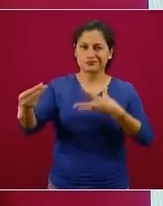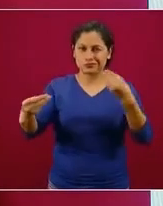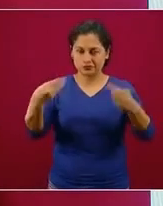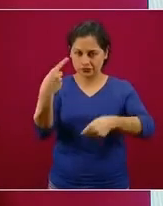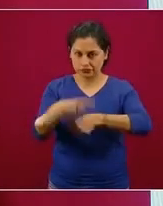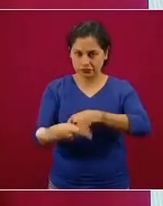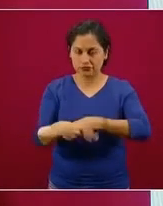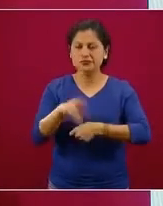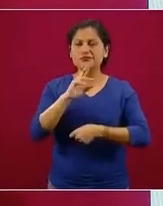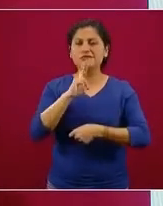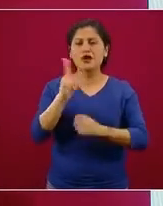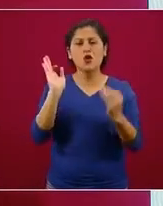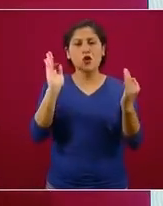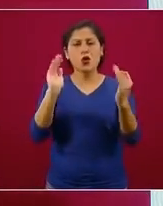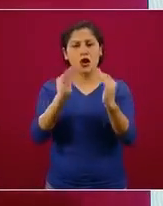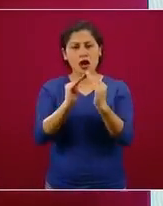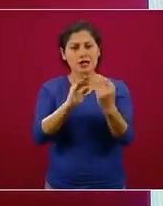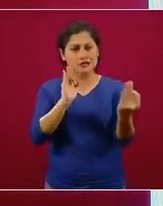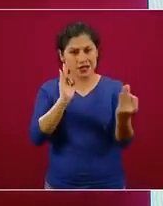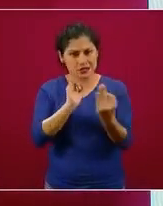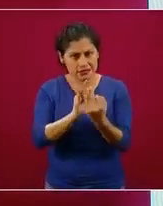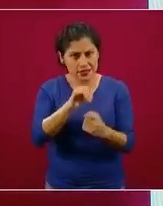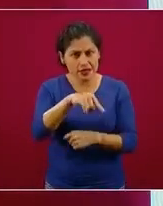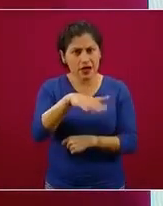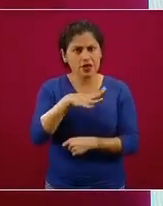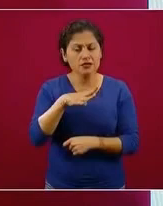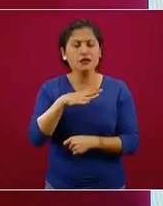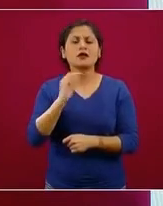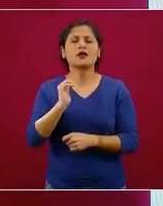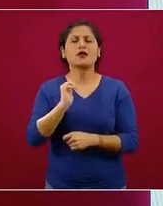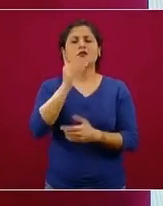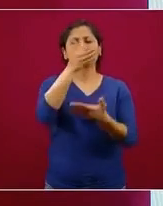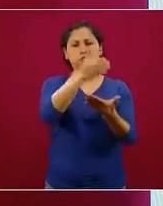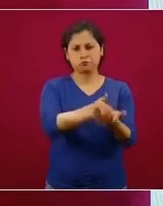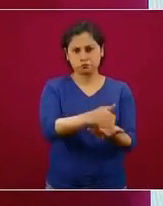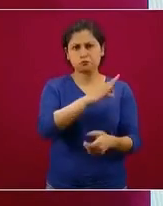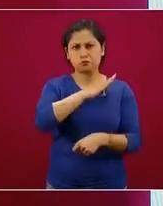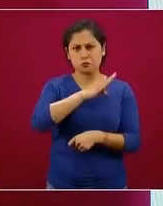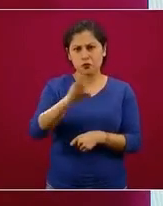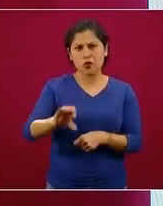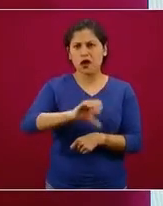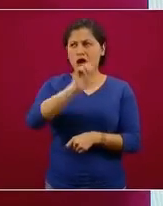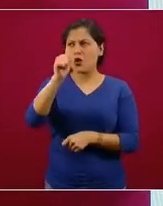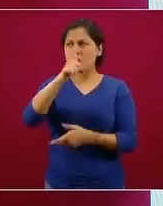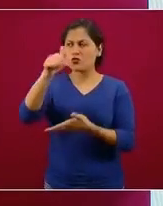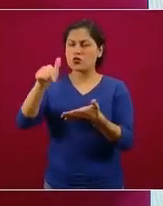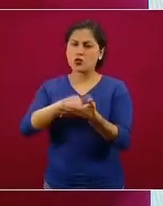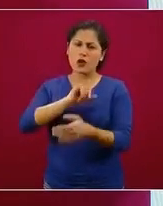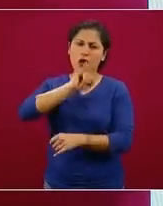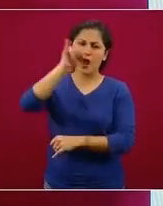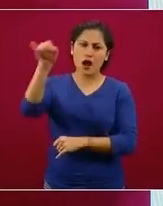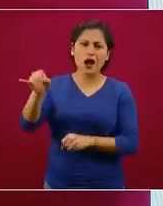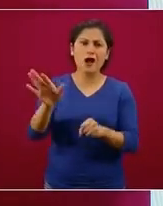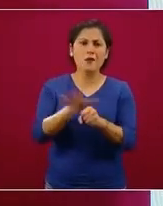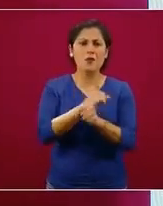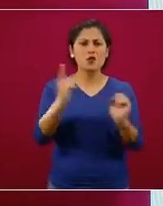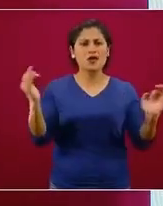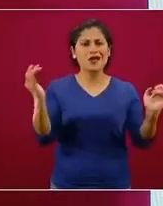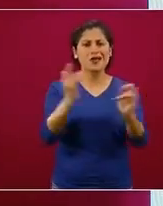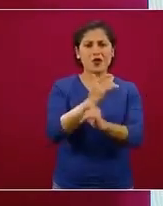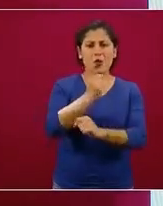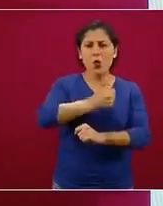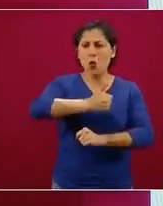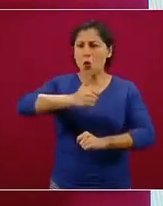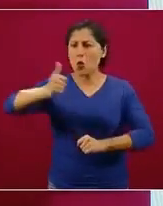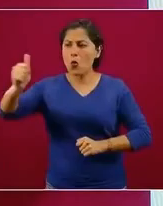casa, mejor que sea ese, que no sea uno que está remoto, porque eso contribuye más. Entre mayor movilidad, el rango de